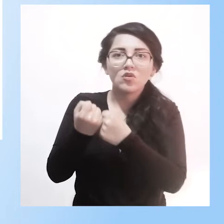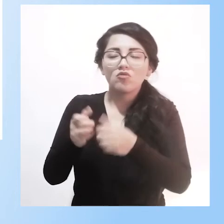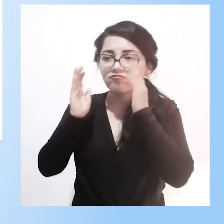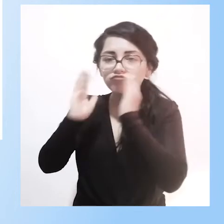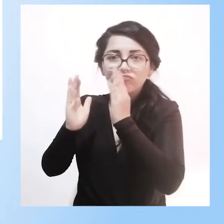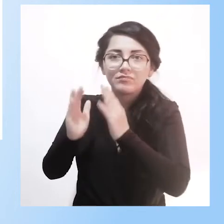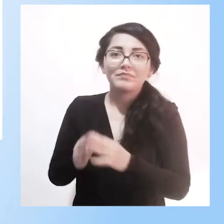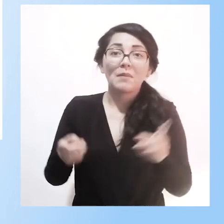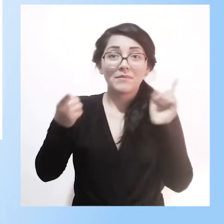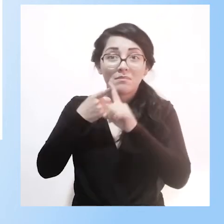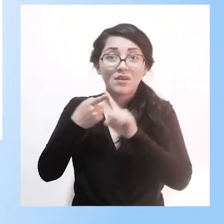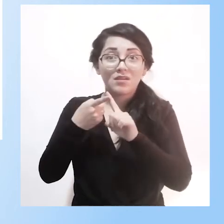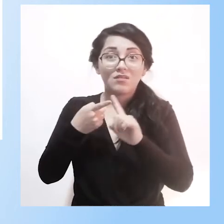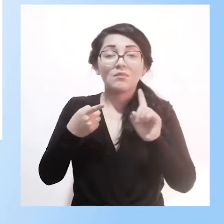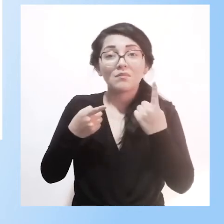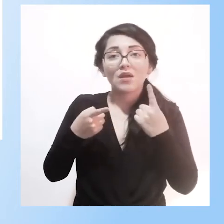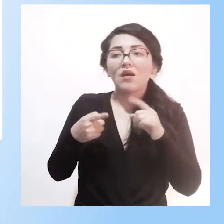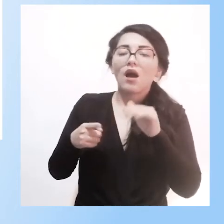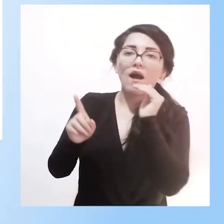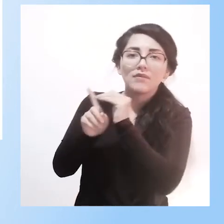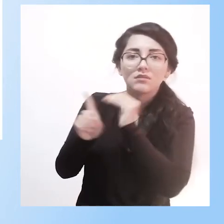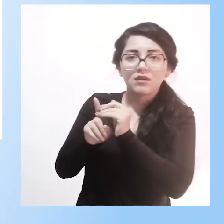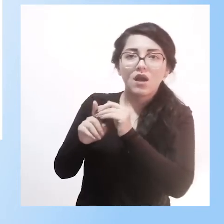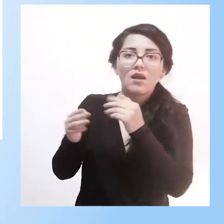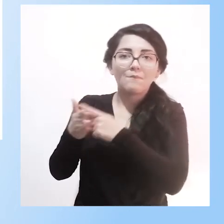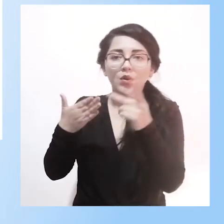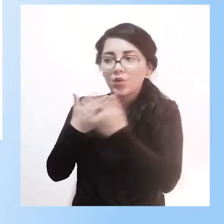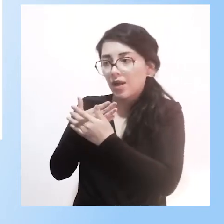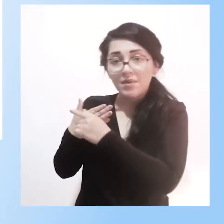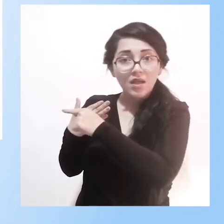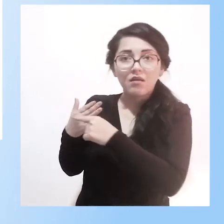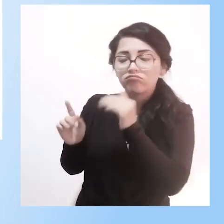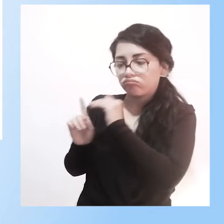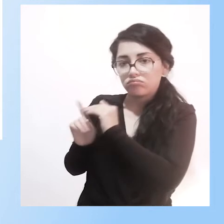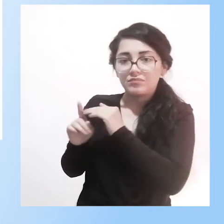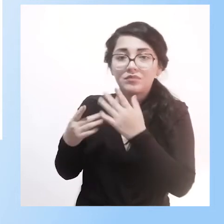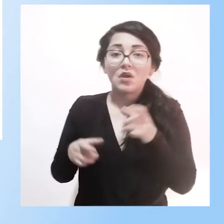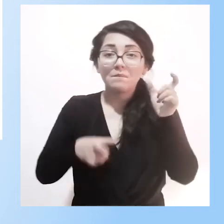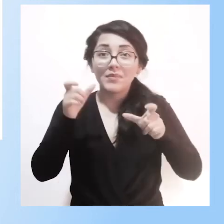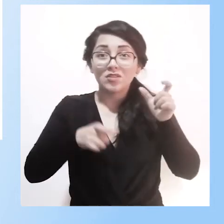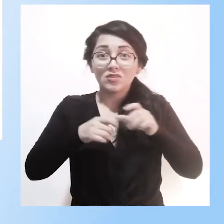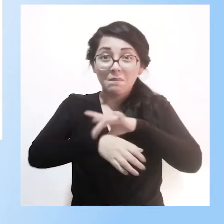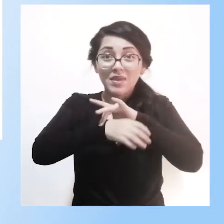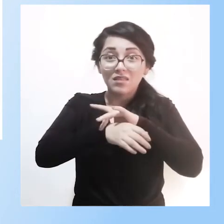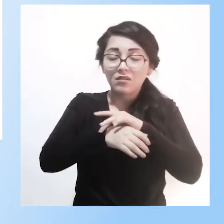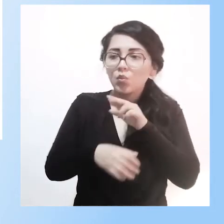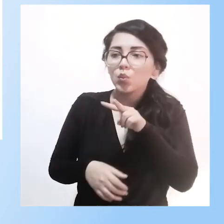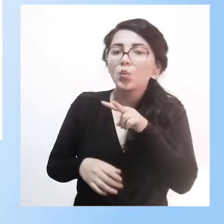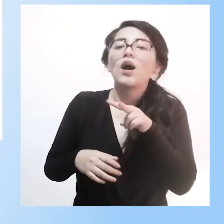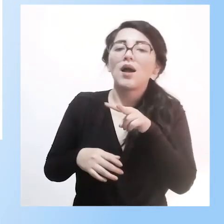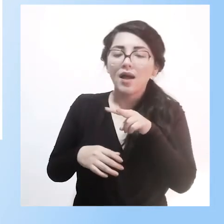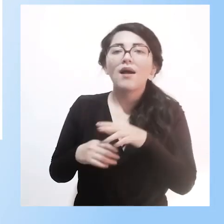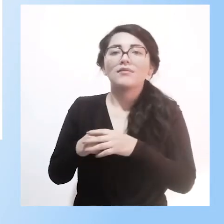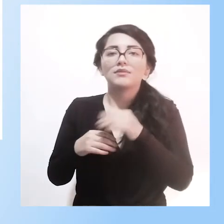1. Derivación al programa. El personal médico, después de su visita diaria a los pacientes, deriva el personal del programa